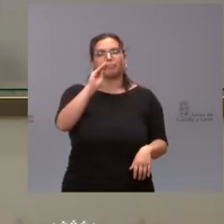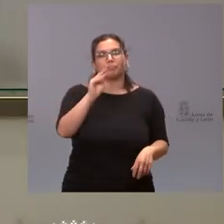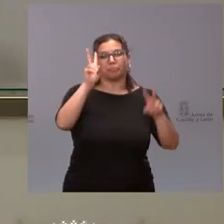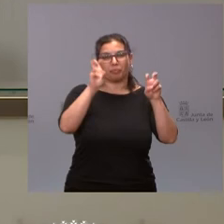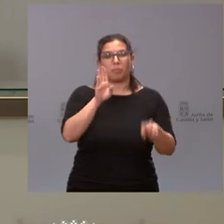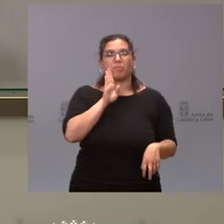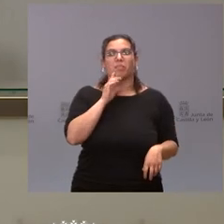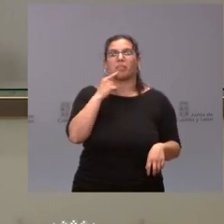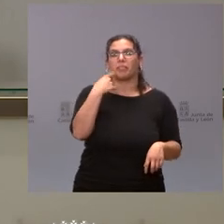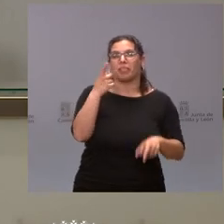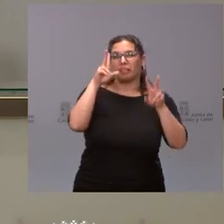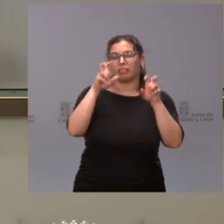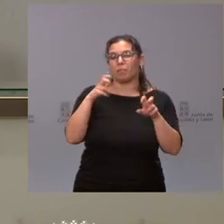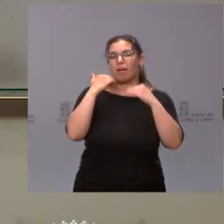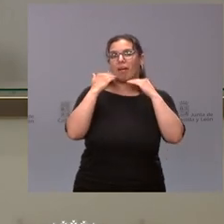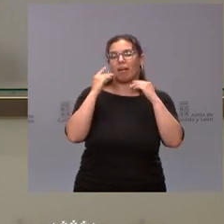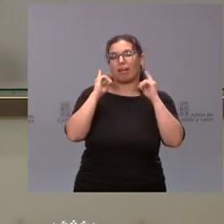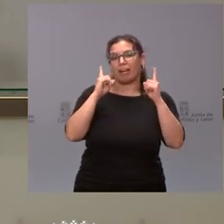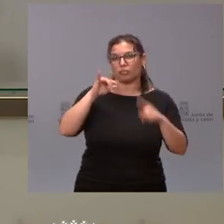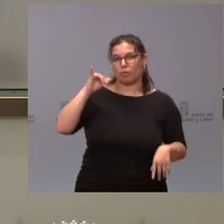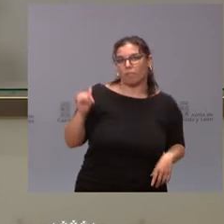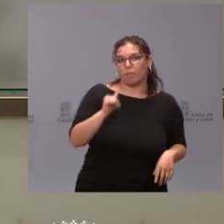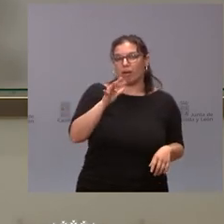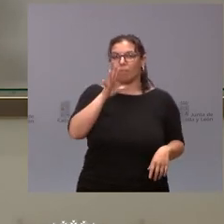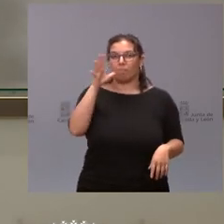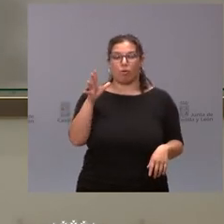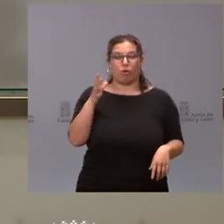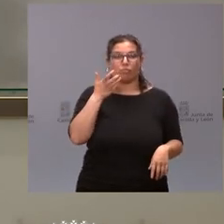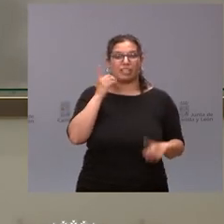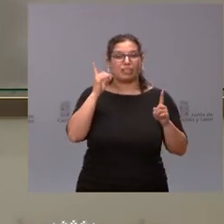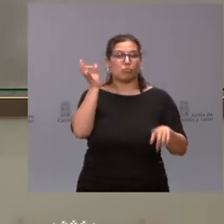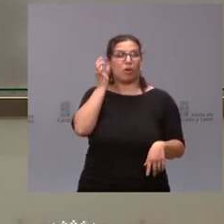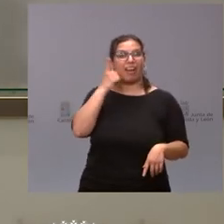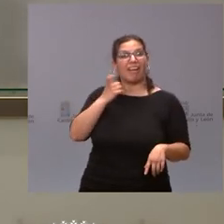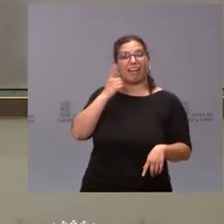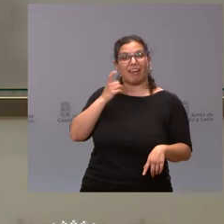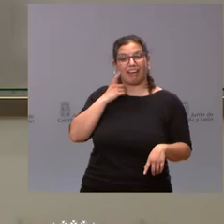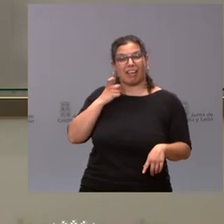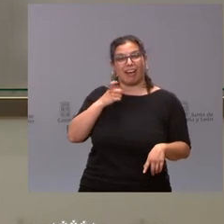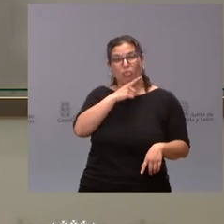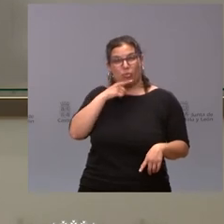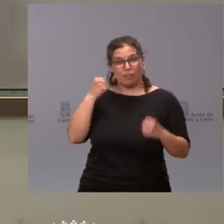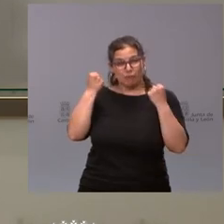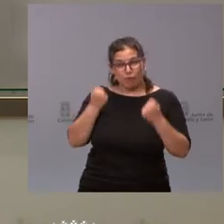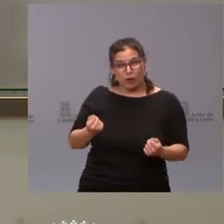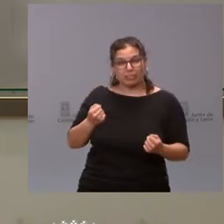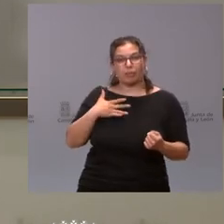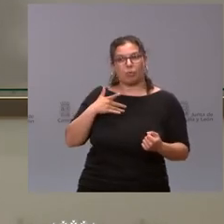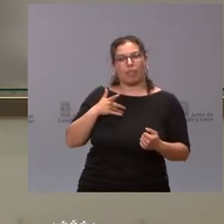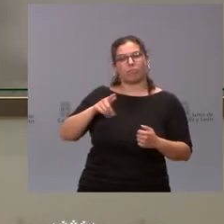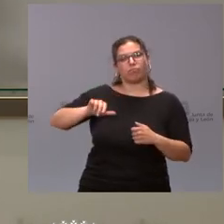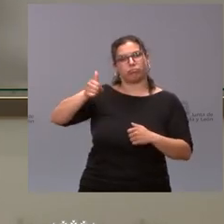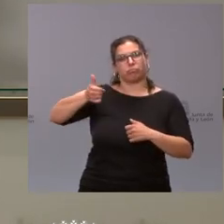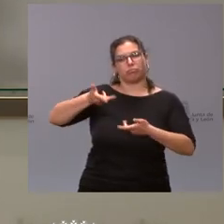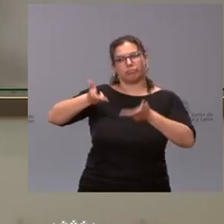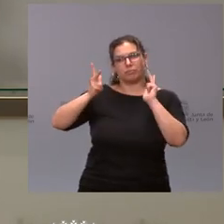de las posibles bajas por dolores grandes en la menstruación eso cree que puede ser una manera de que los